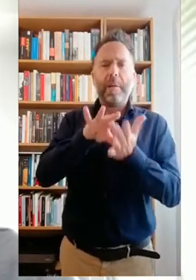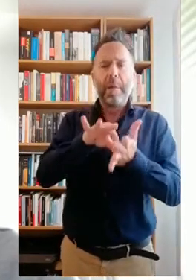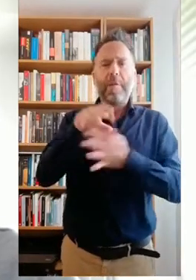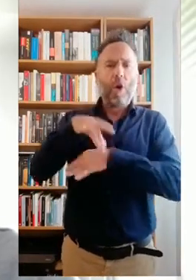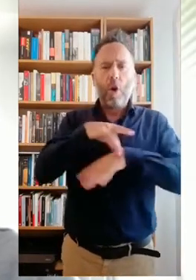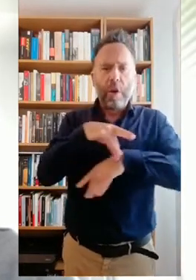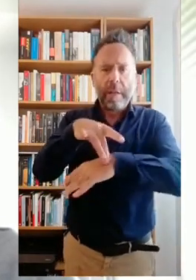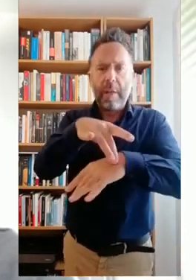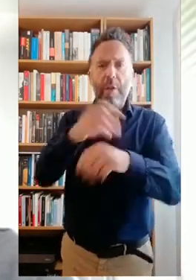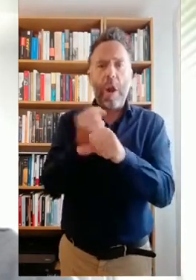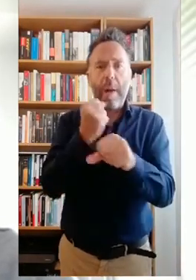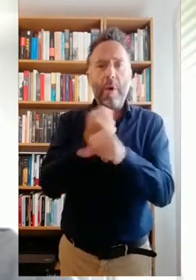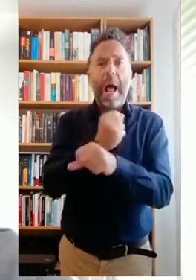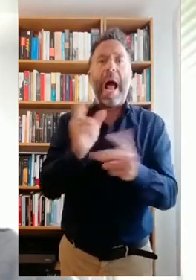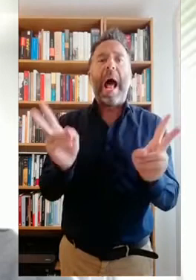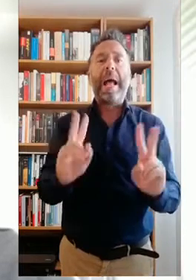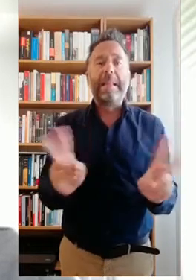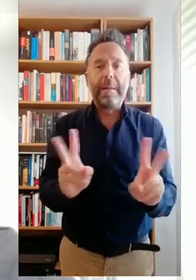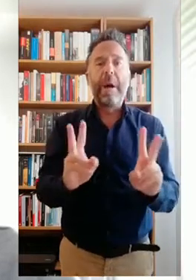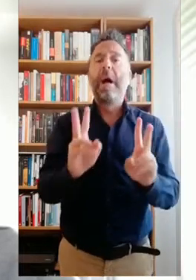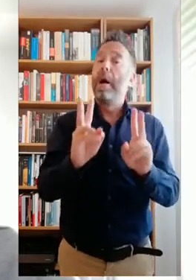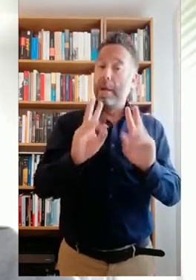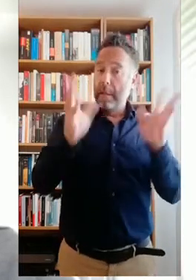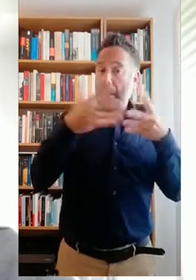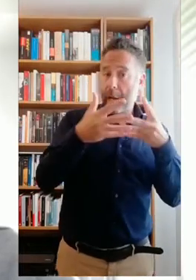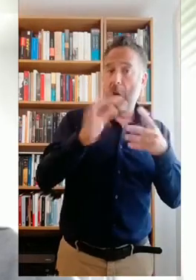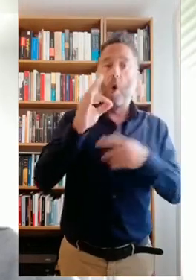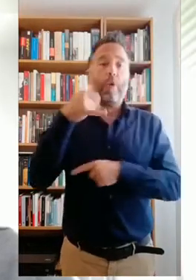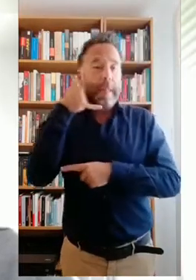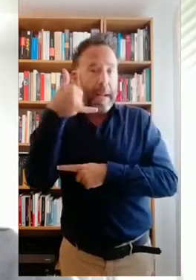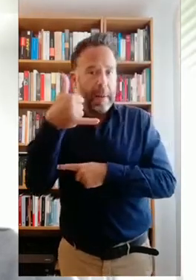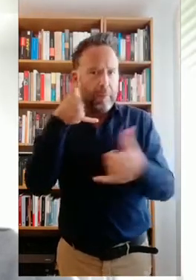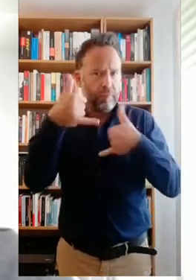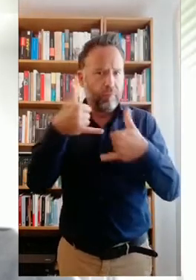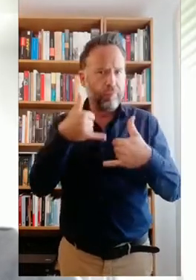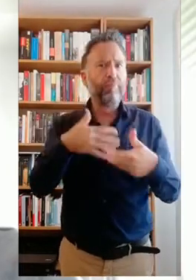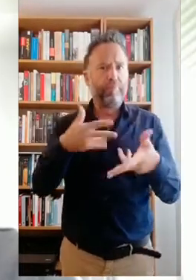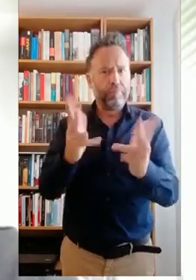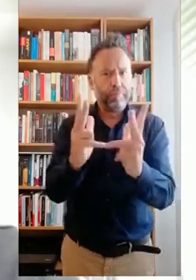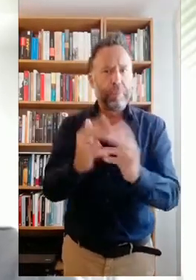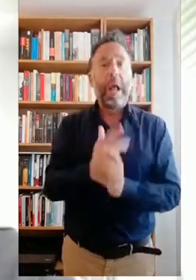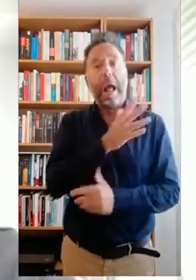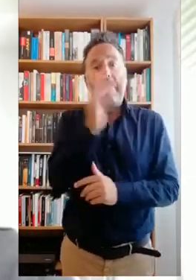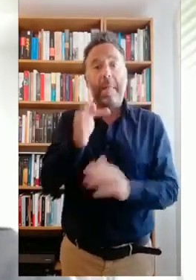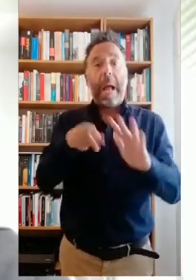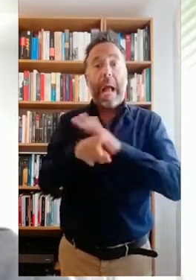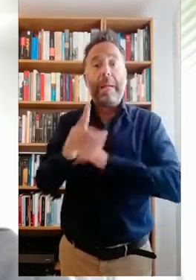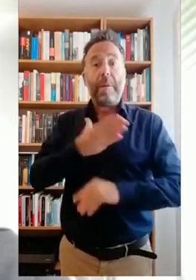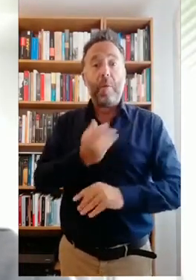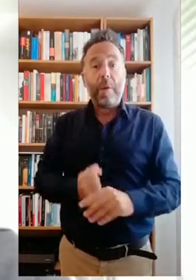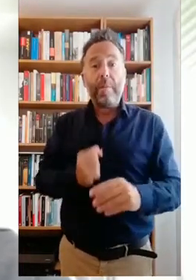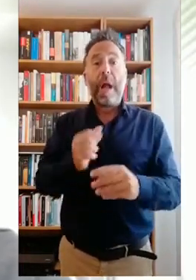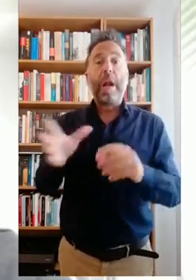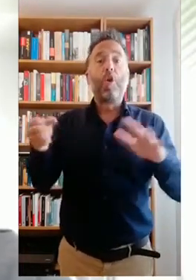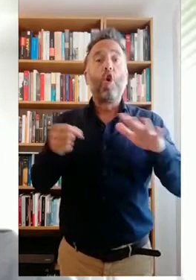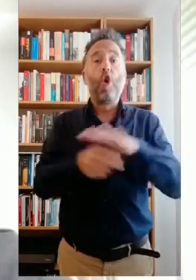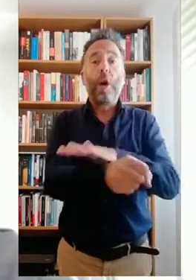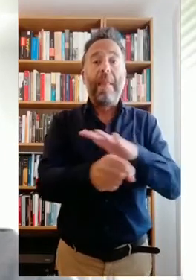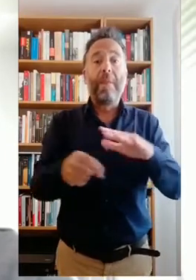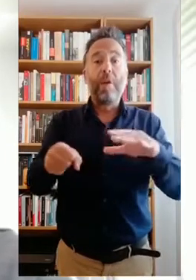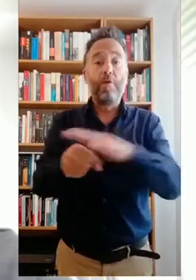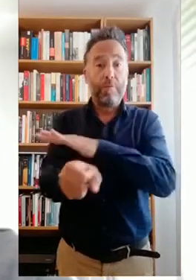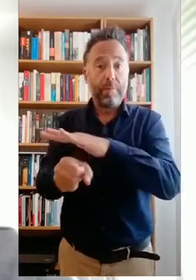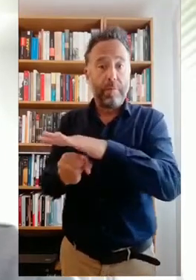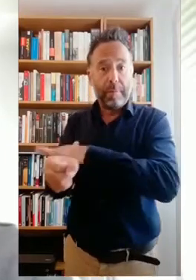de orientación laboral activa, ya sea de forma telemática o por teléfono. Recordad que además, la Agencia Municipal de Colocación